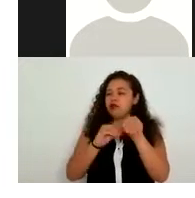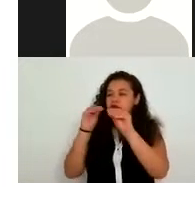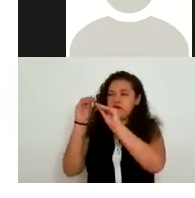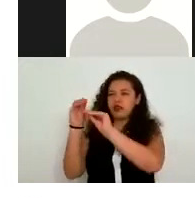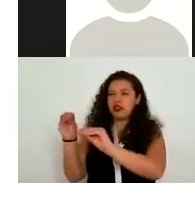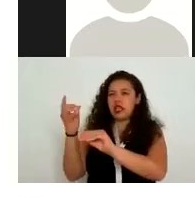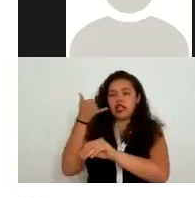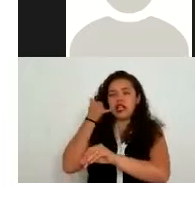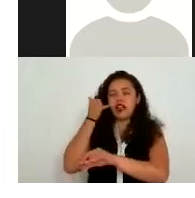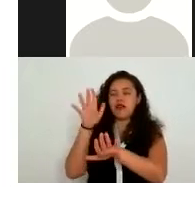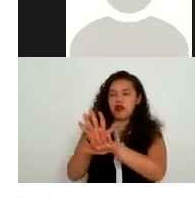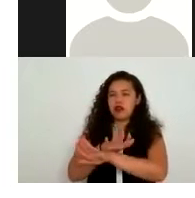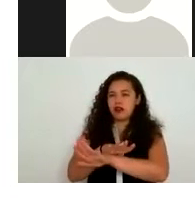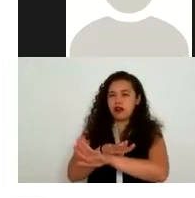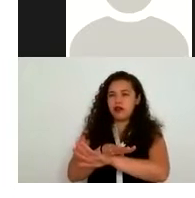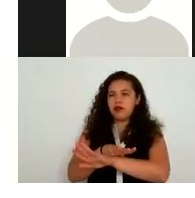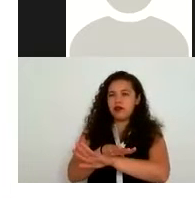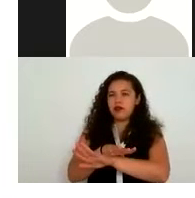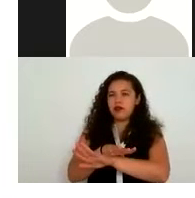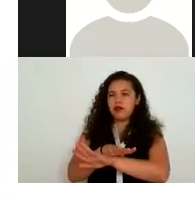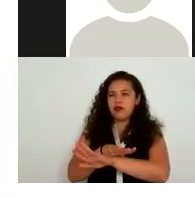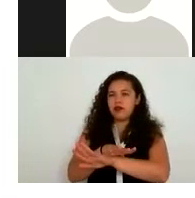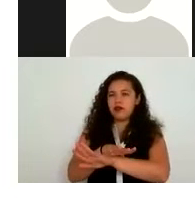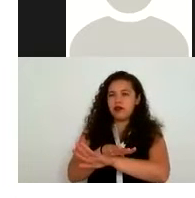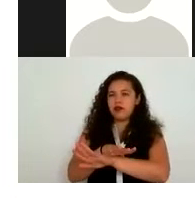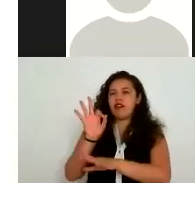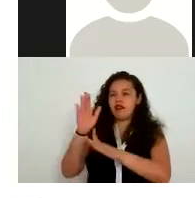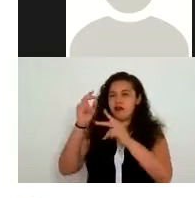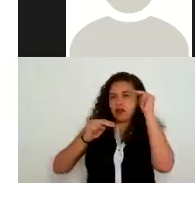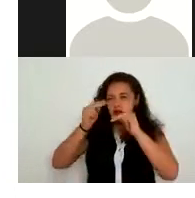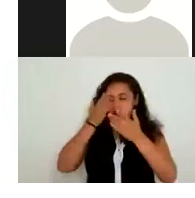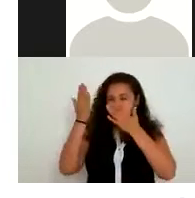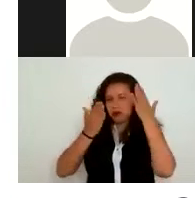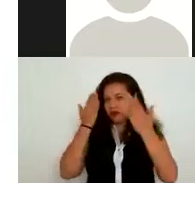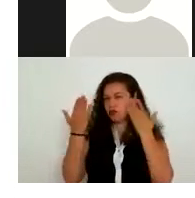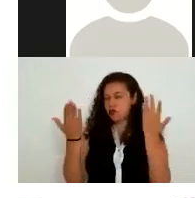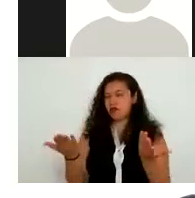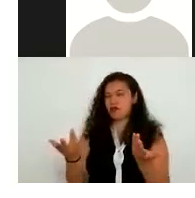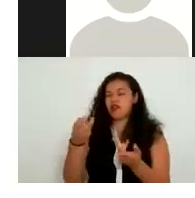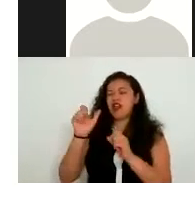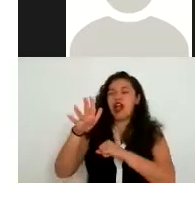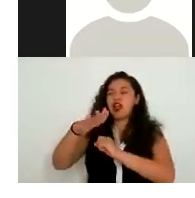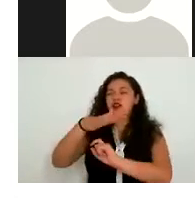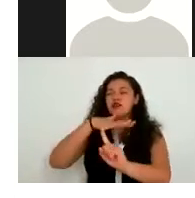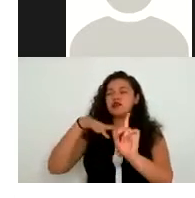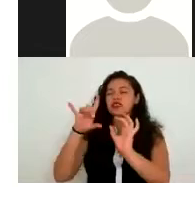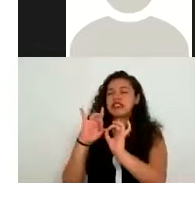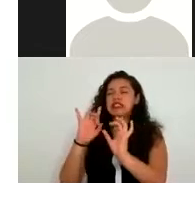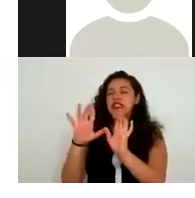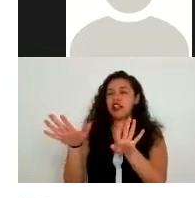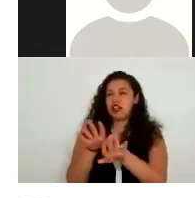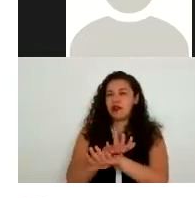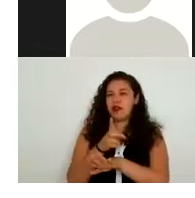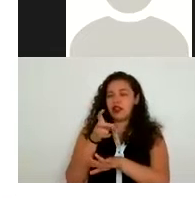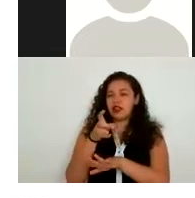puede ser mi no sé mi grado académico o puede ser alguna situación que cambie entonces es muy importante que procuremos